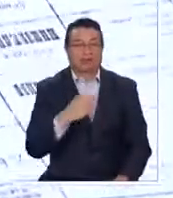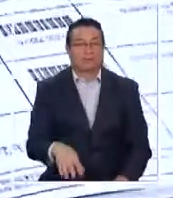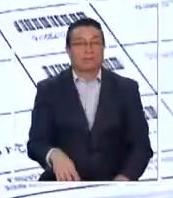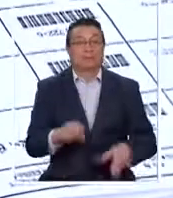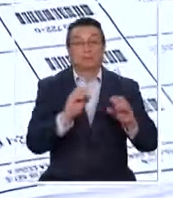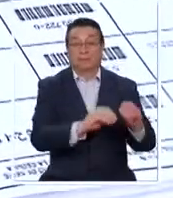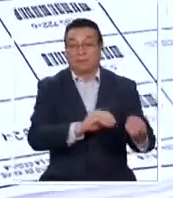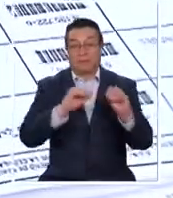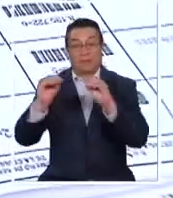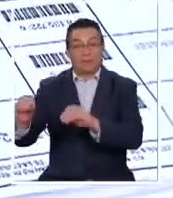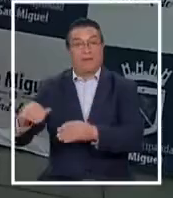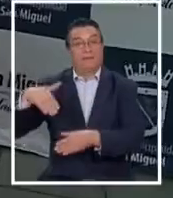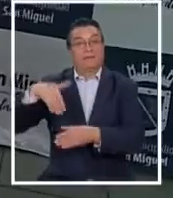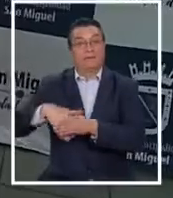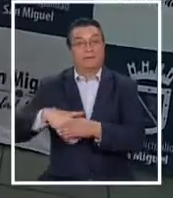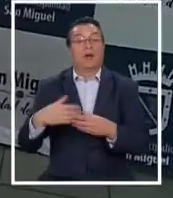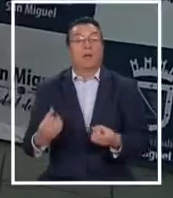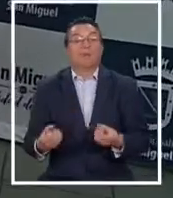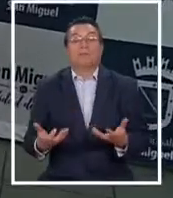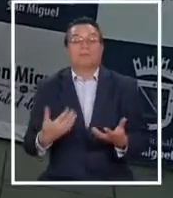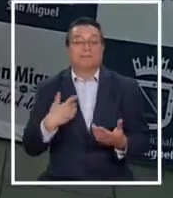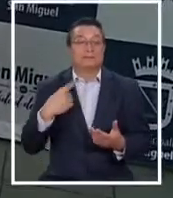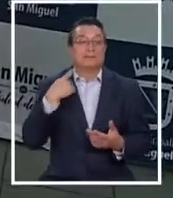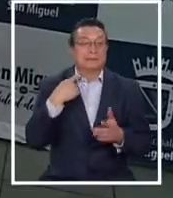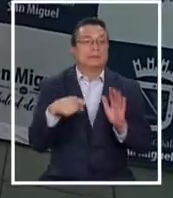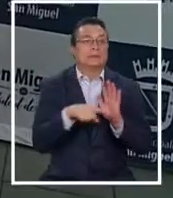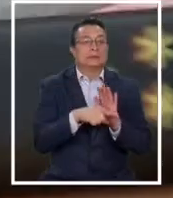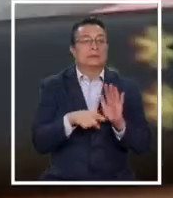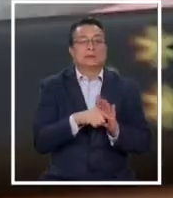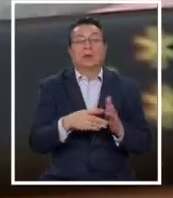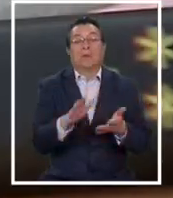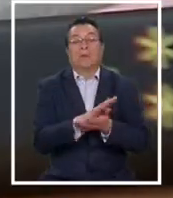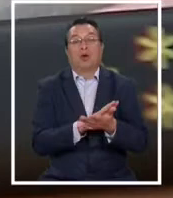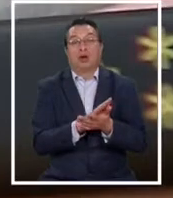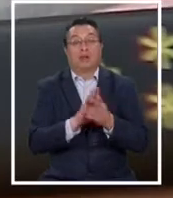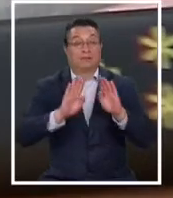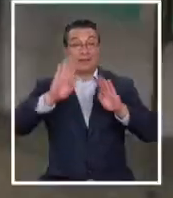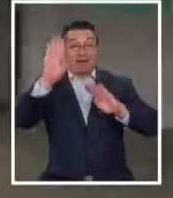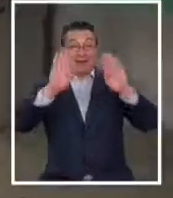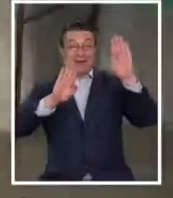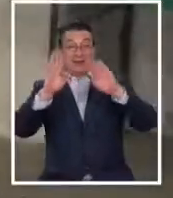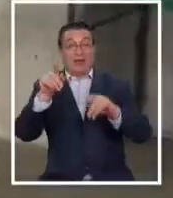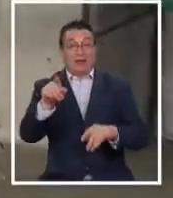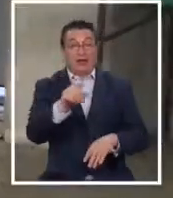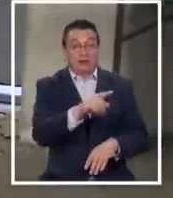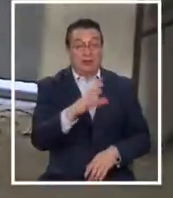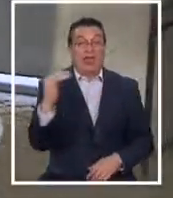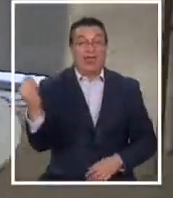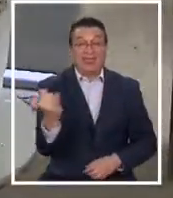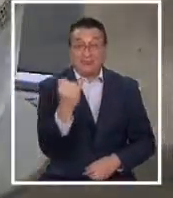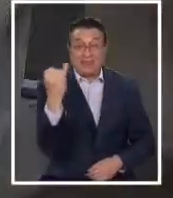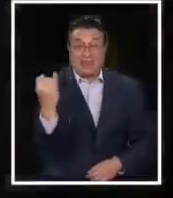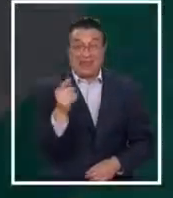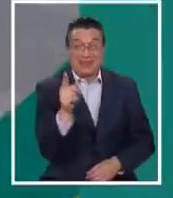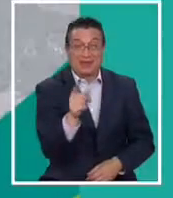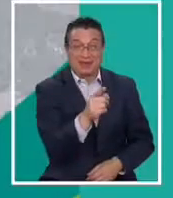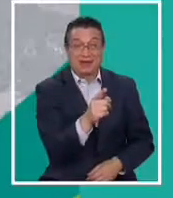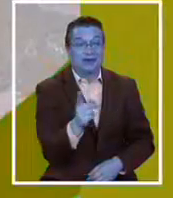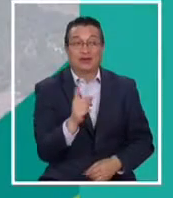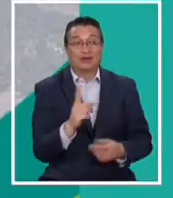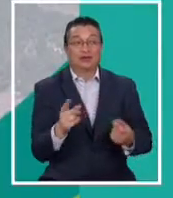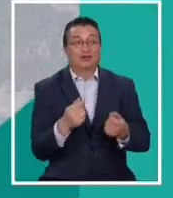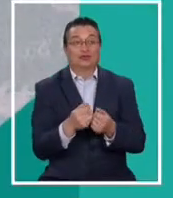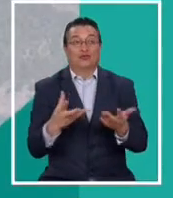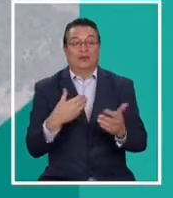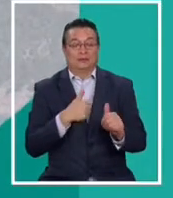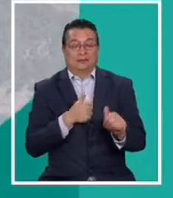postergación de las elecciones ha provocado diversos efectos, por ejemplo, en los candidatos, principalmente los independientes, los que no tienen